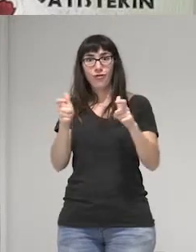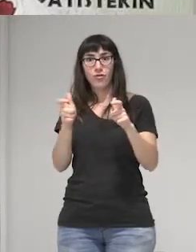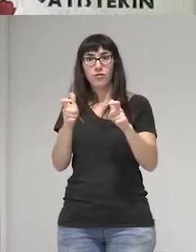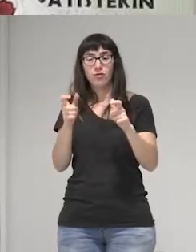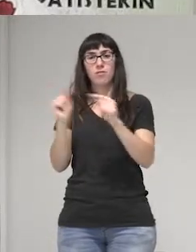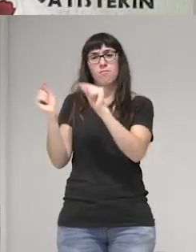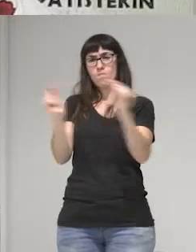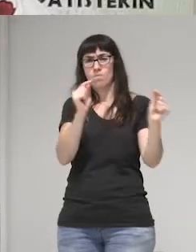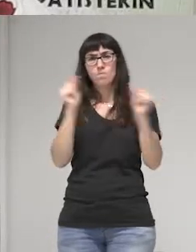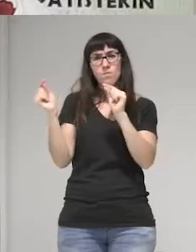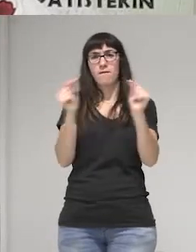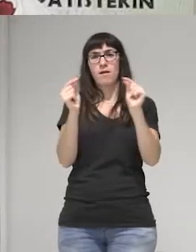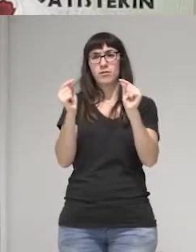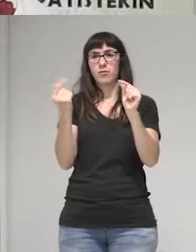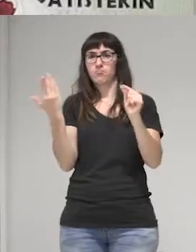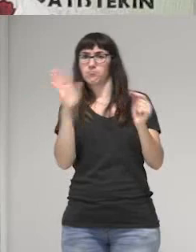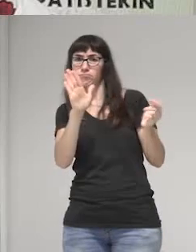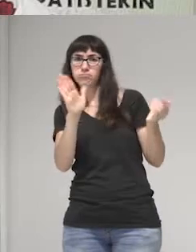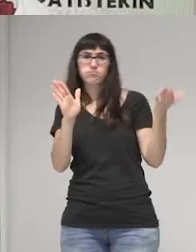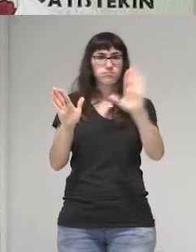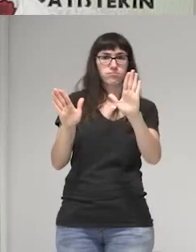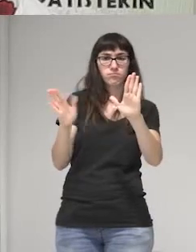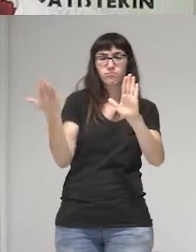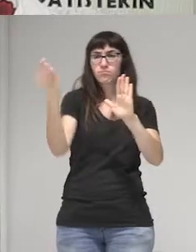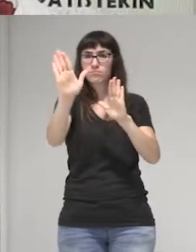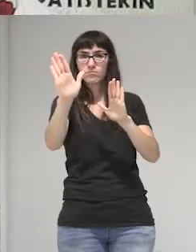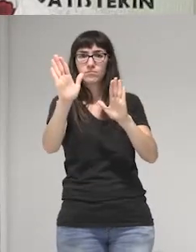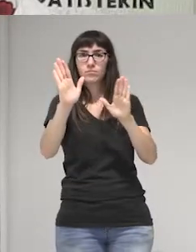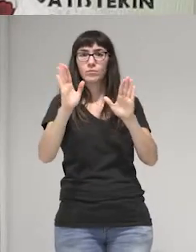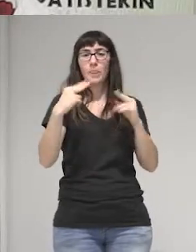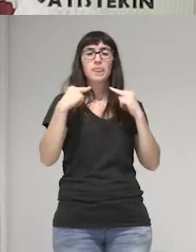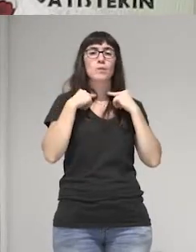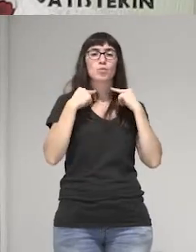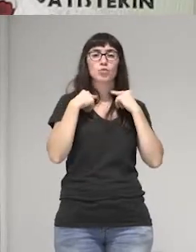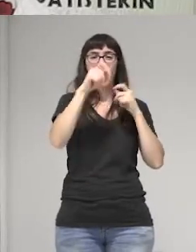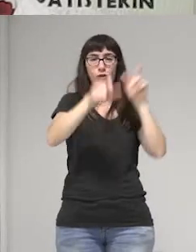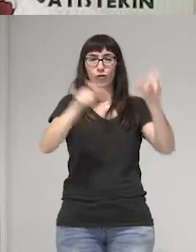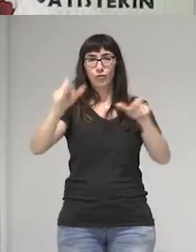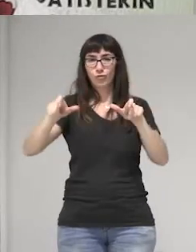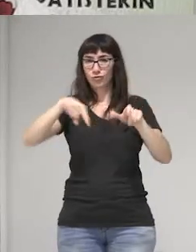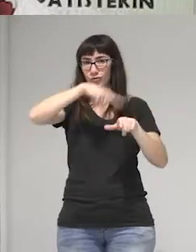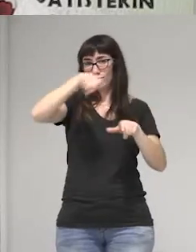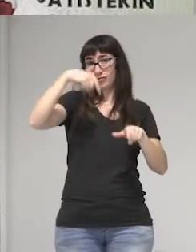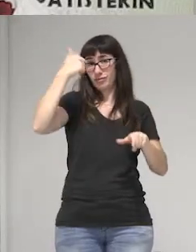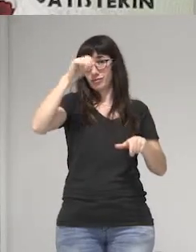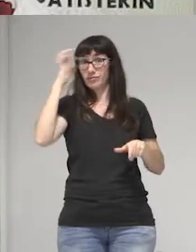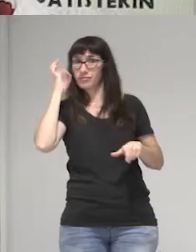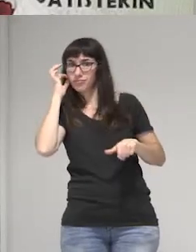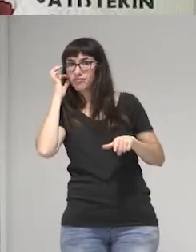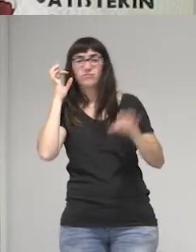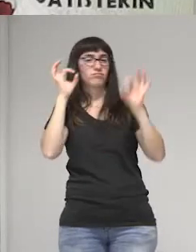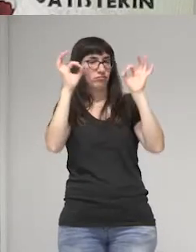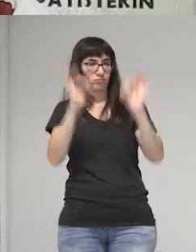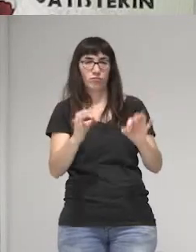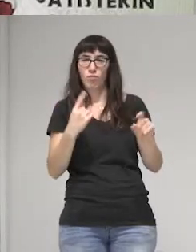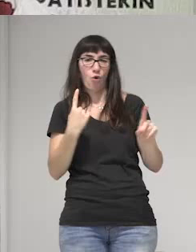a los distintos, a los diputados y diputadas que se iban a oponer.